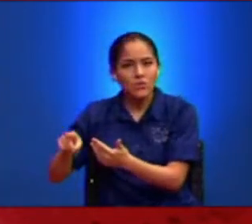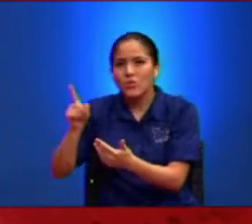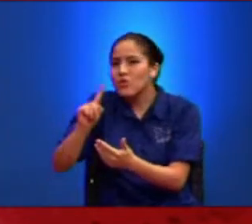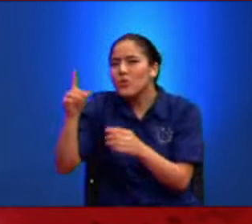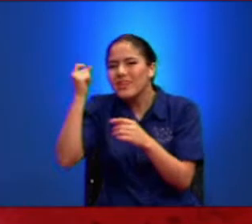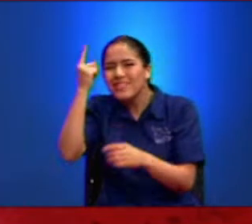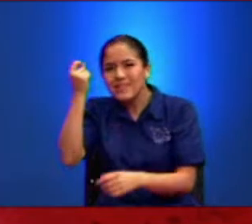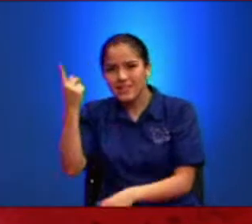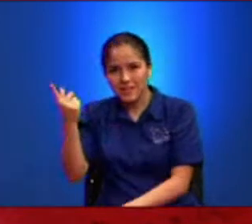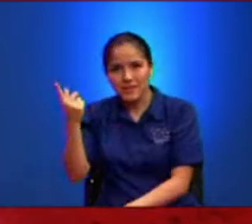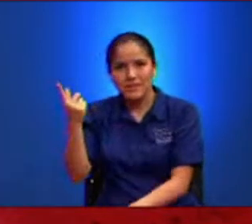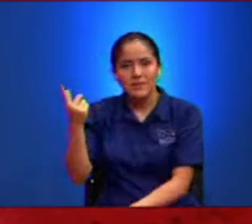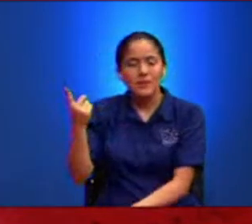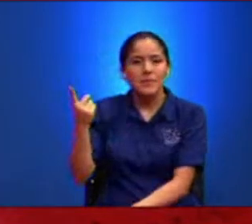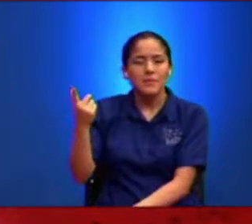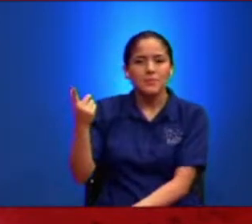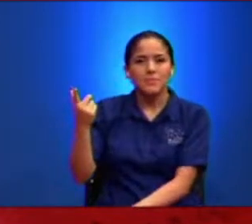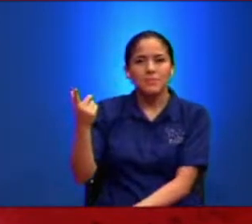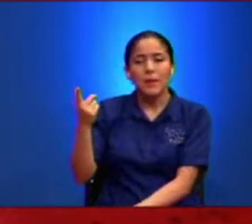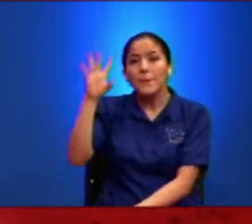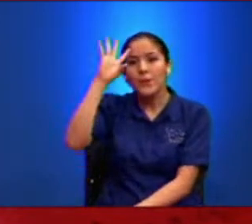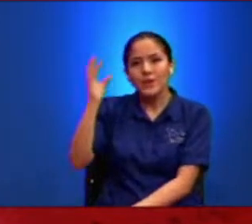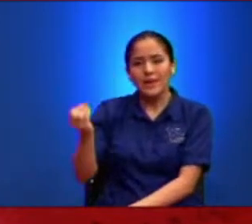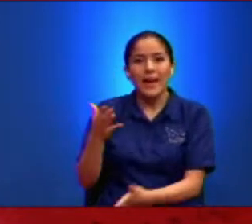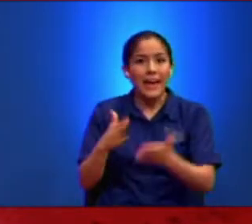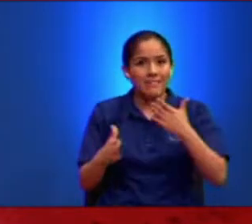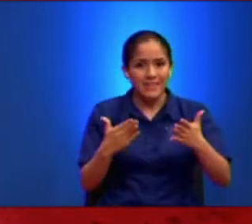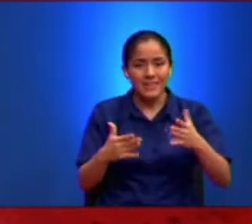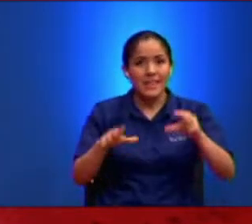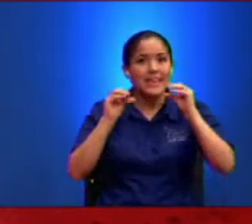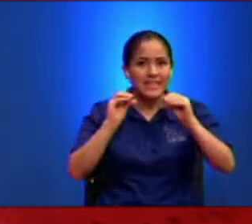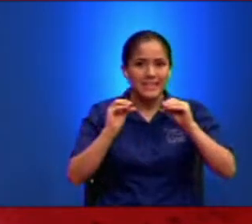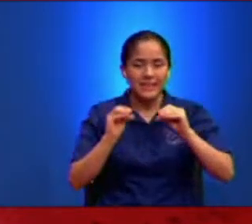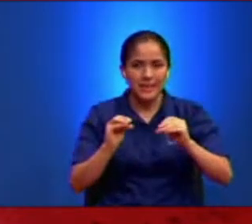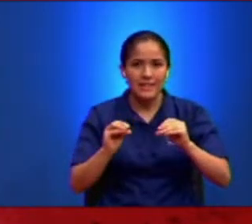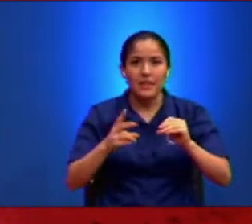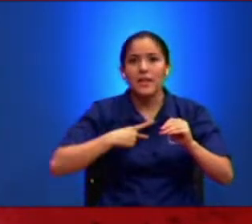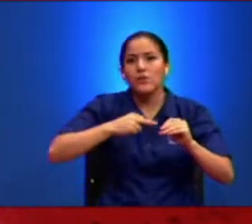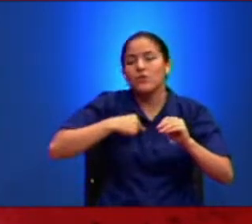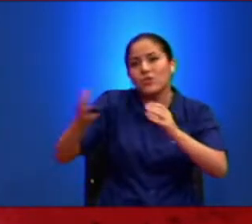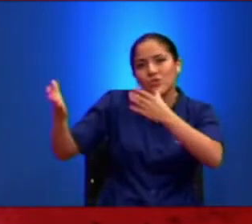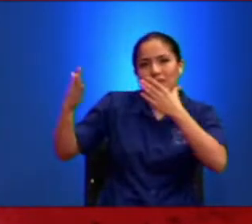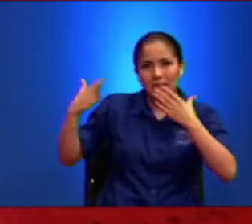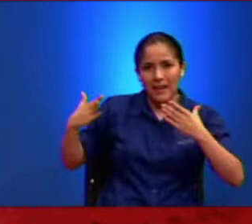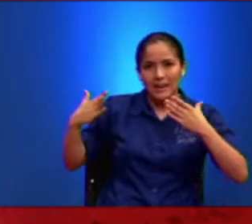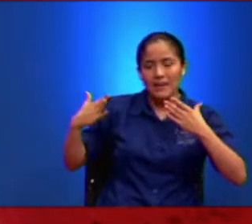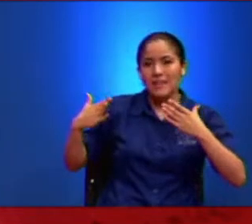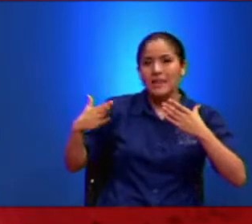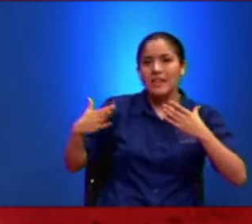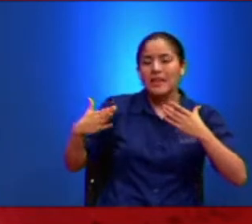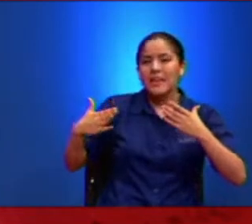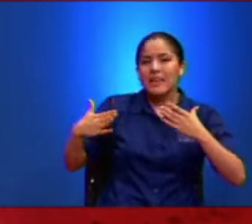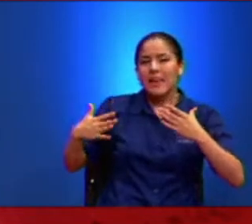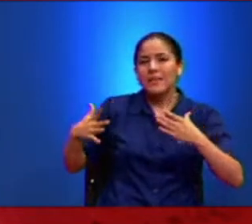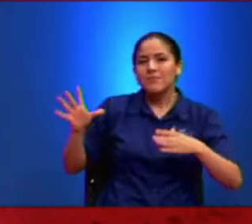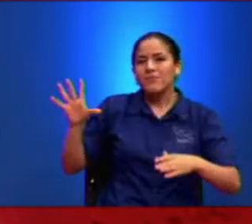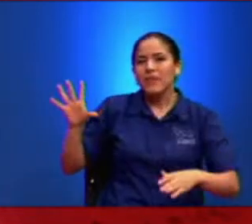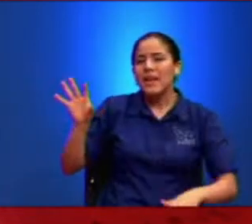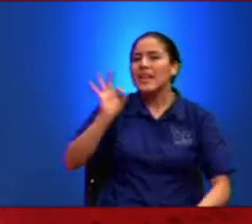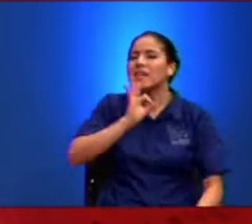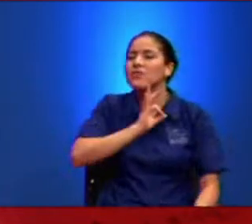A veces La enseñanza Que le han dado a uno El medio en donde uno Creció La sociedad